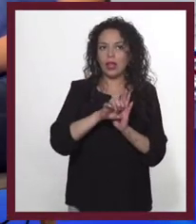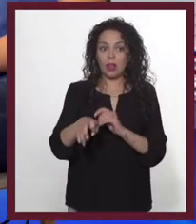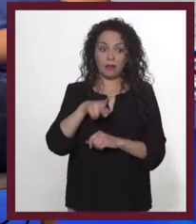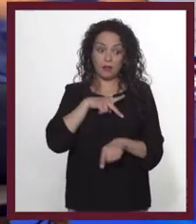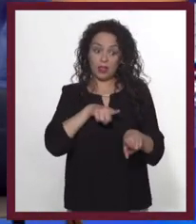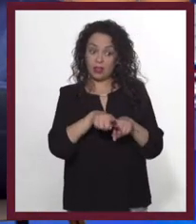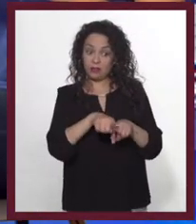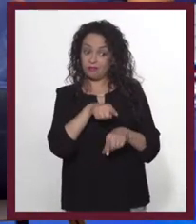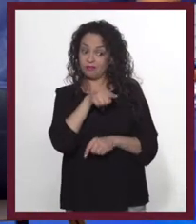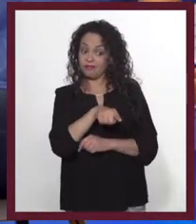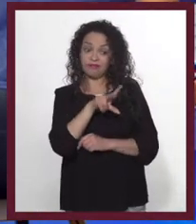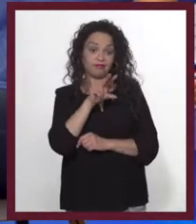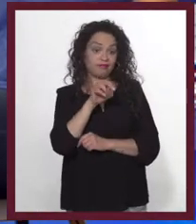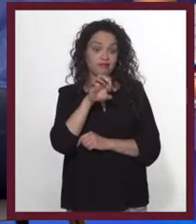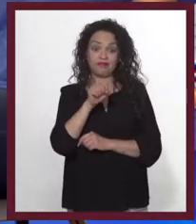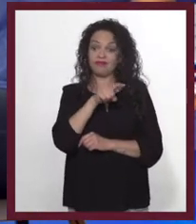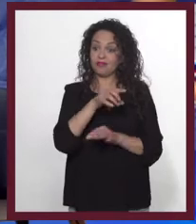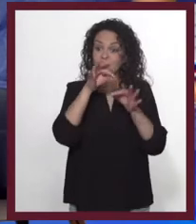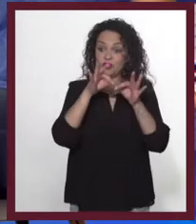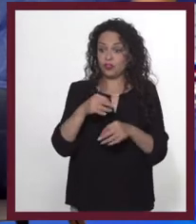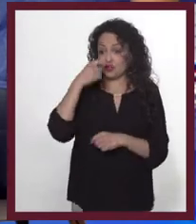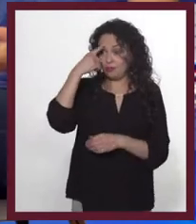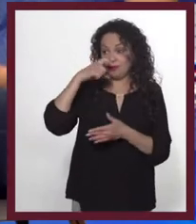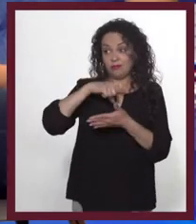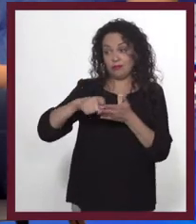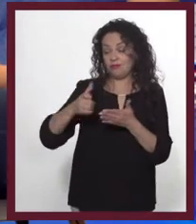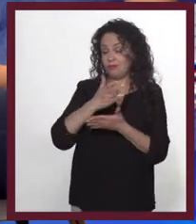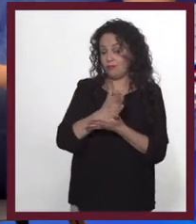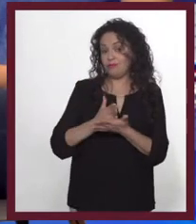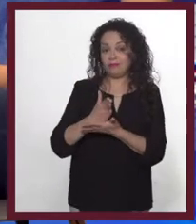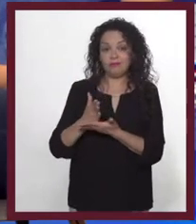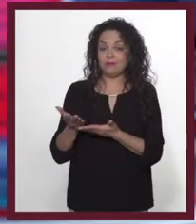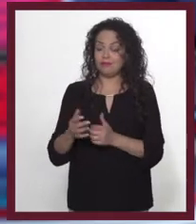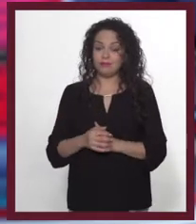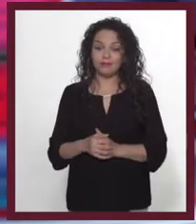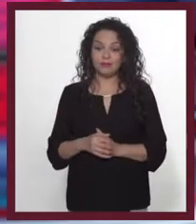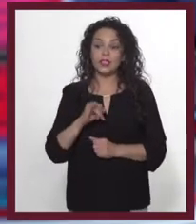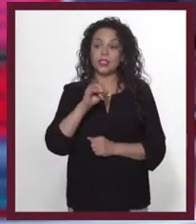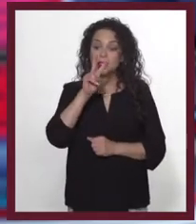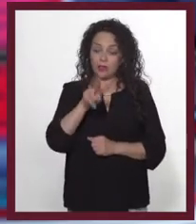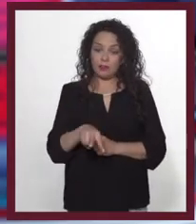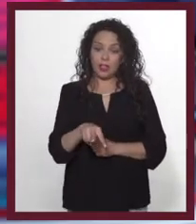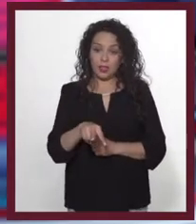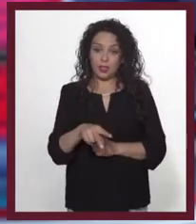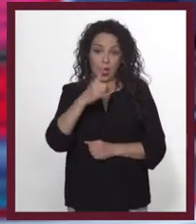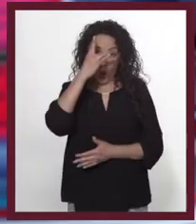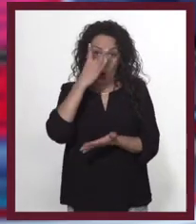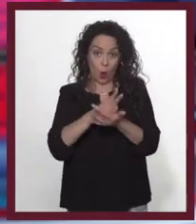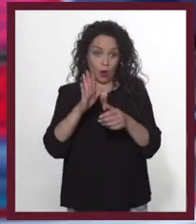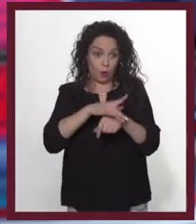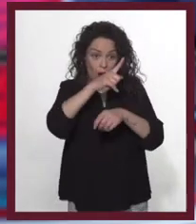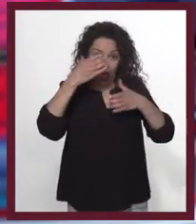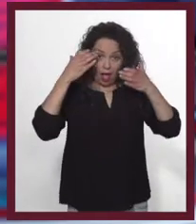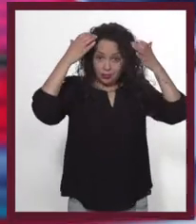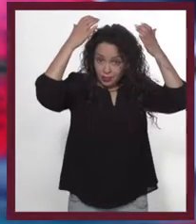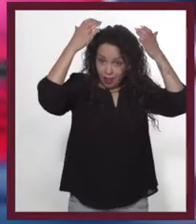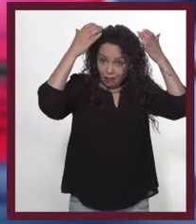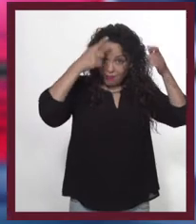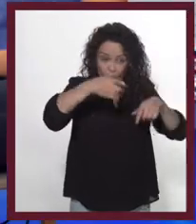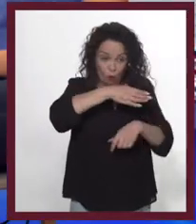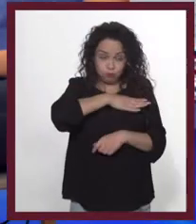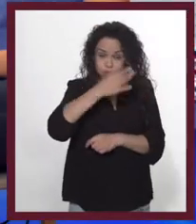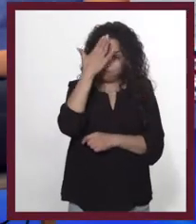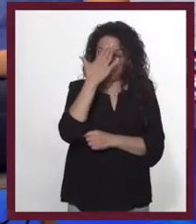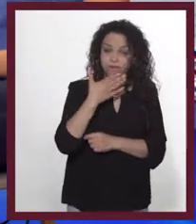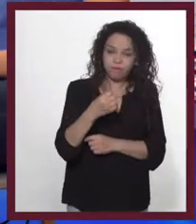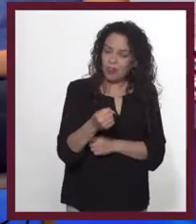ejemplo, mi hermano definitivamente no es el público ideal. Sí lo es. No solo porque es un gran chef, como